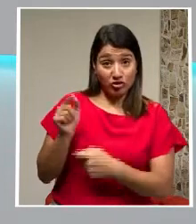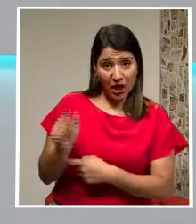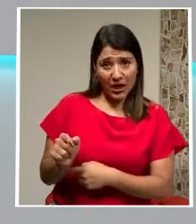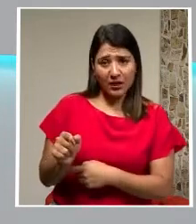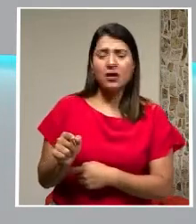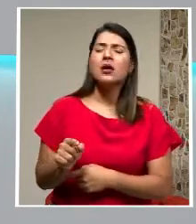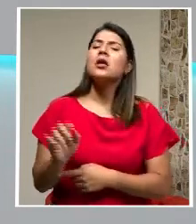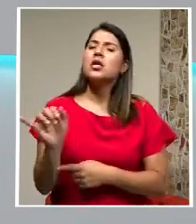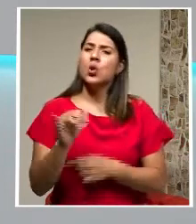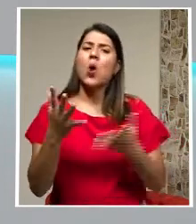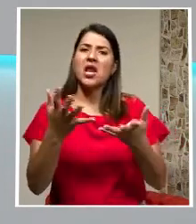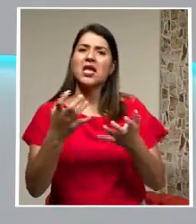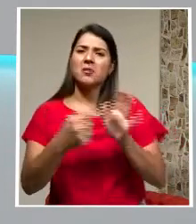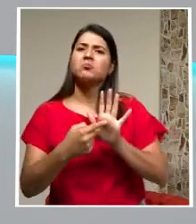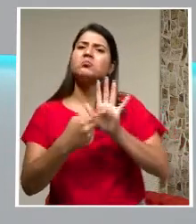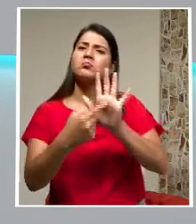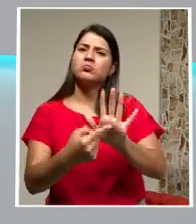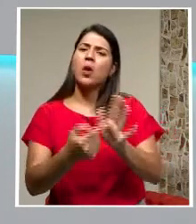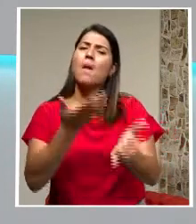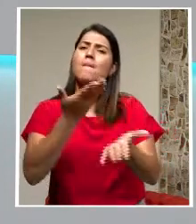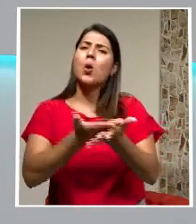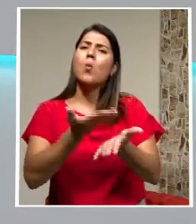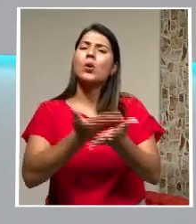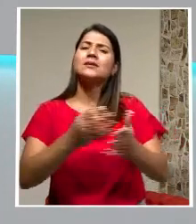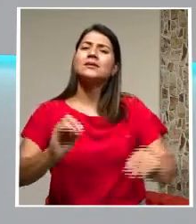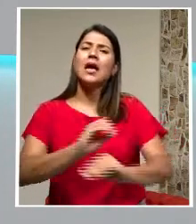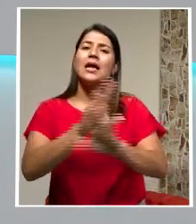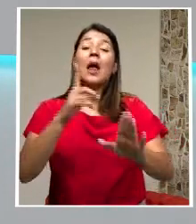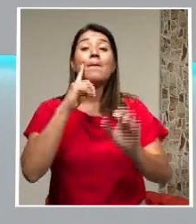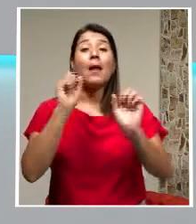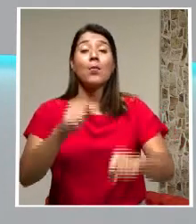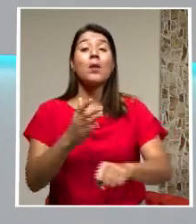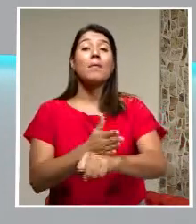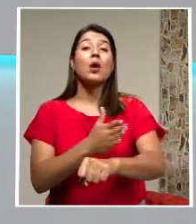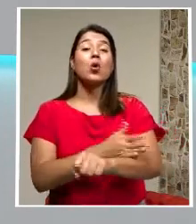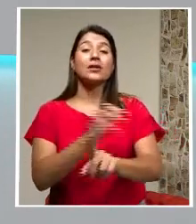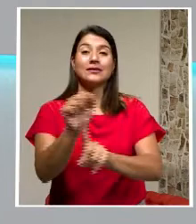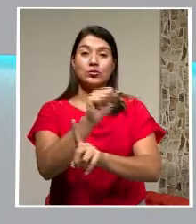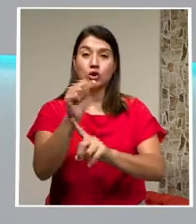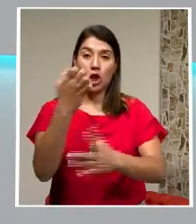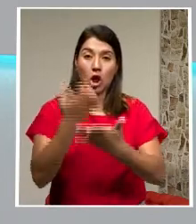planteará Una propuesta clara Para mejorar La situación económica Del país